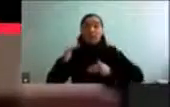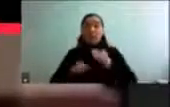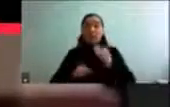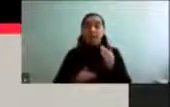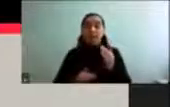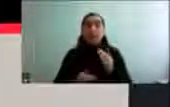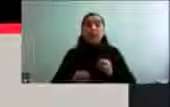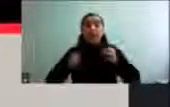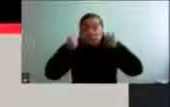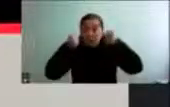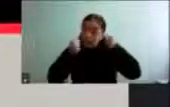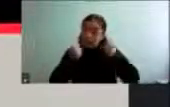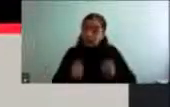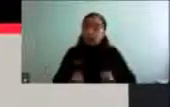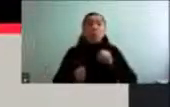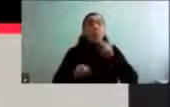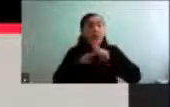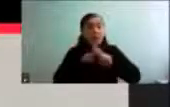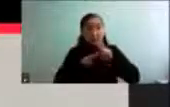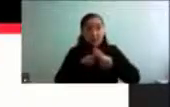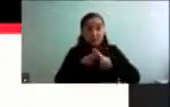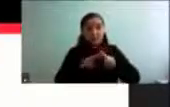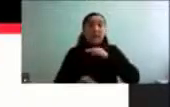haya información, revisa el siguiente ejercicio.